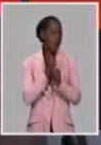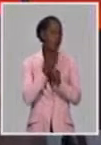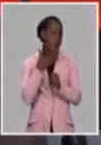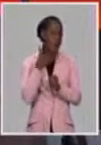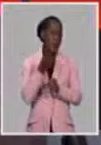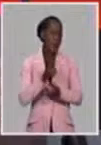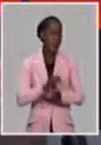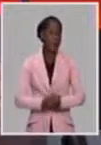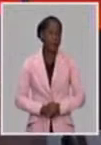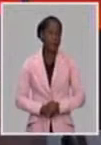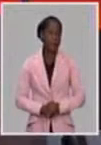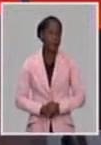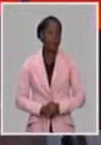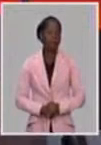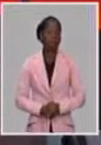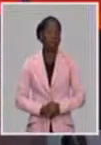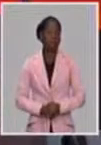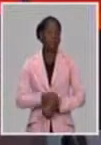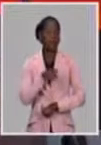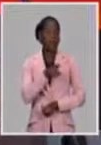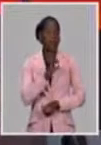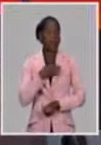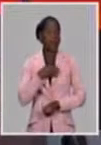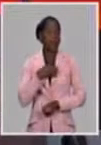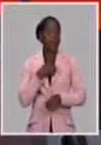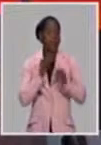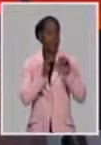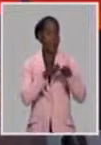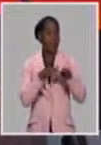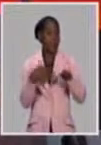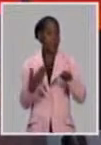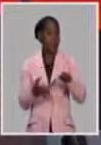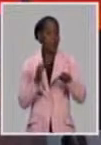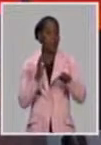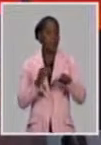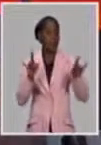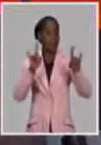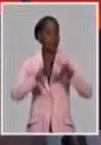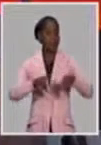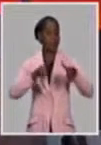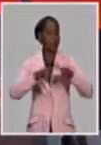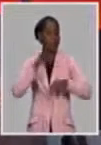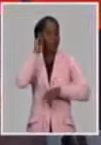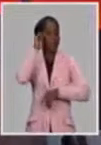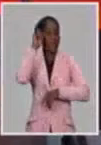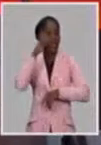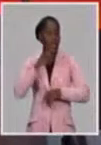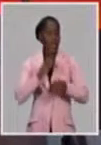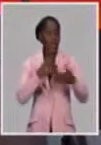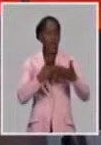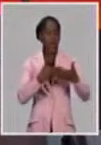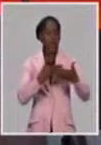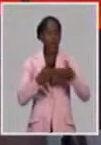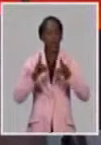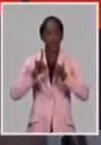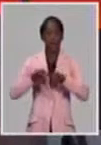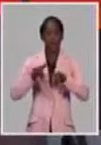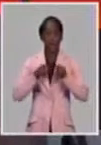diseñadas para fomentar la relación entre la universidad y la empresa. Esto es muy importante.